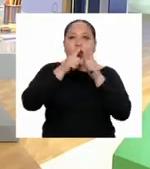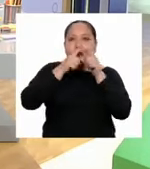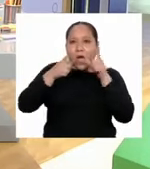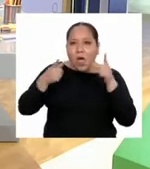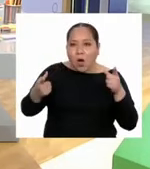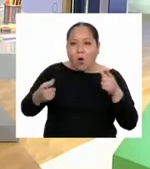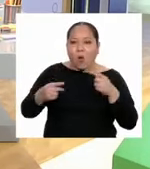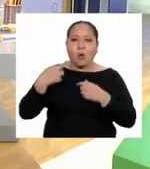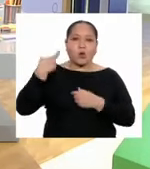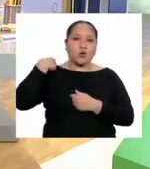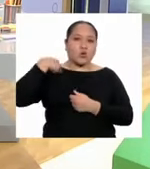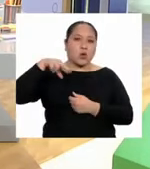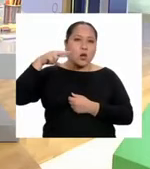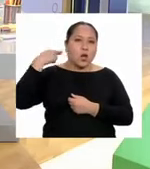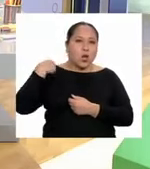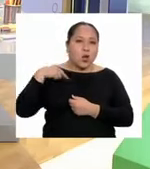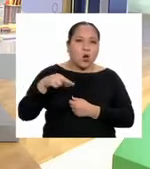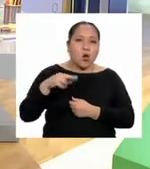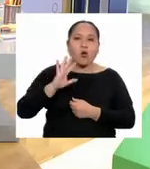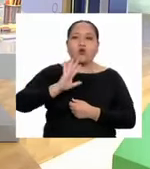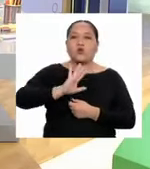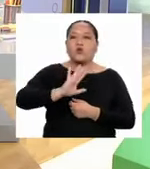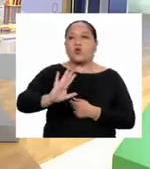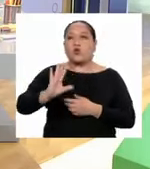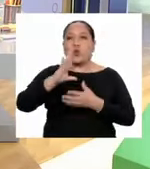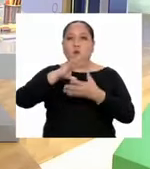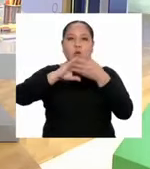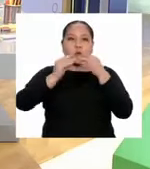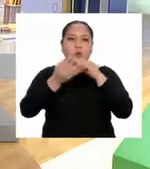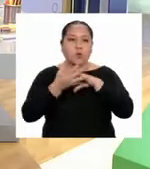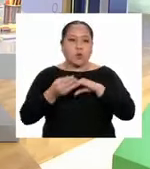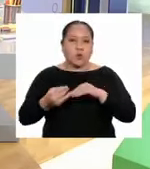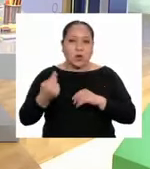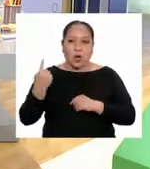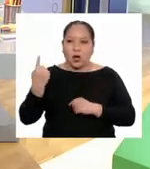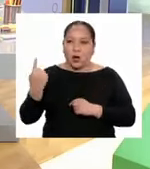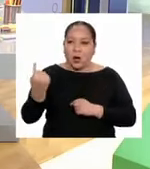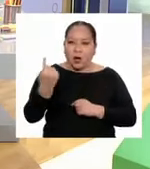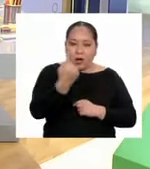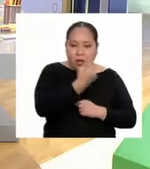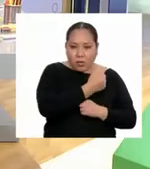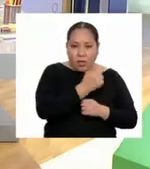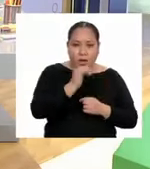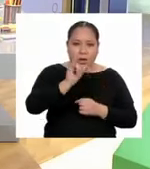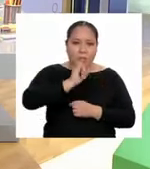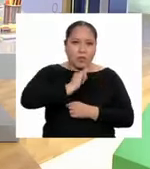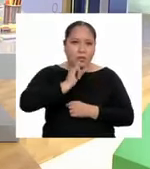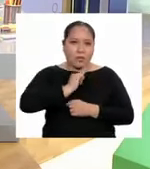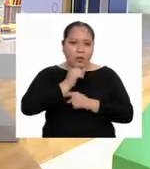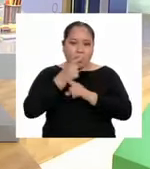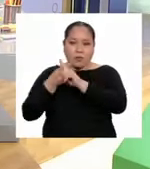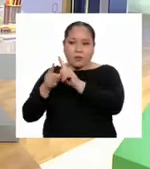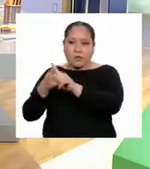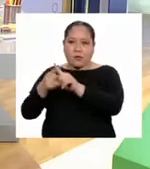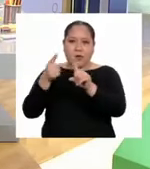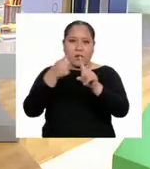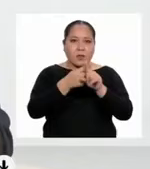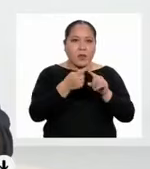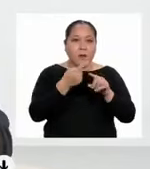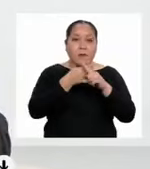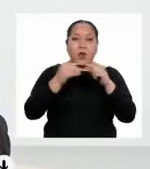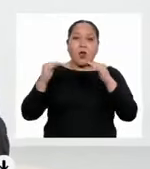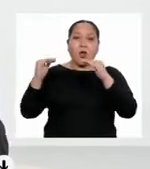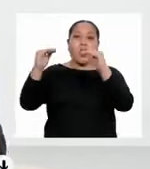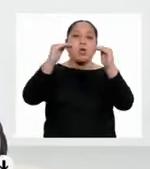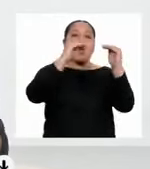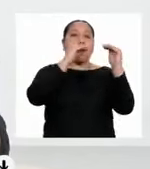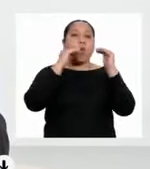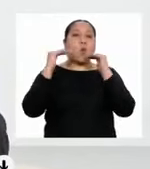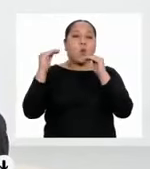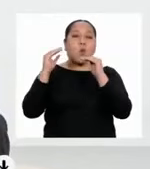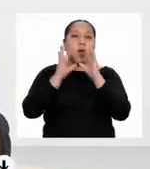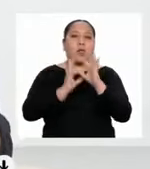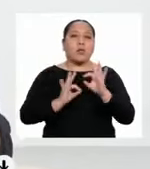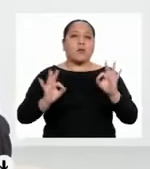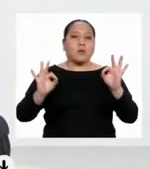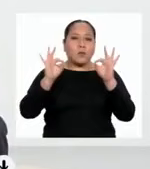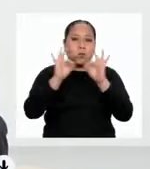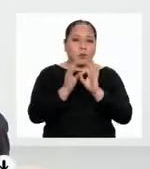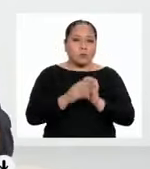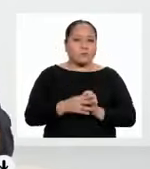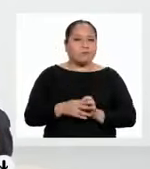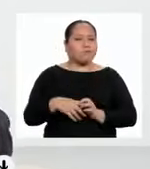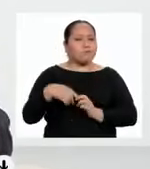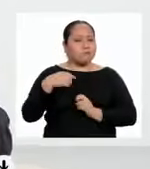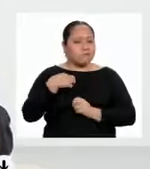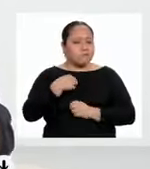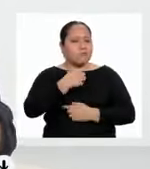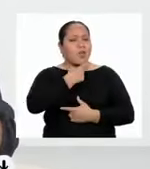religión y su historia. Todas las identidades son distintas, pero igual de importantes. Me da mucho gusto que